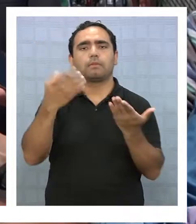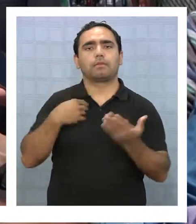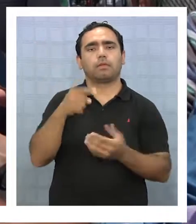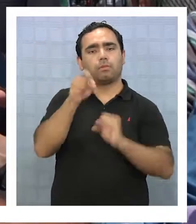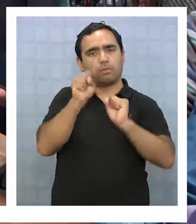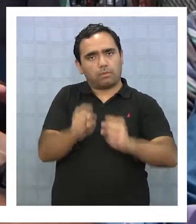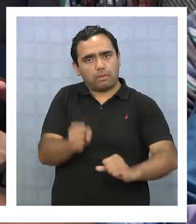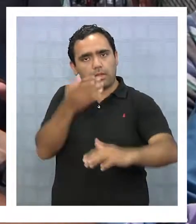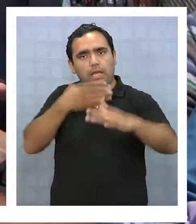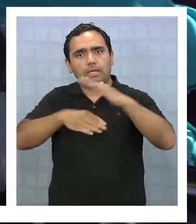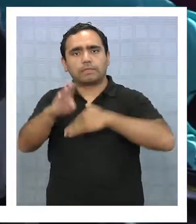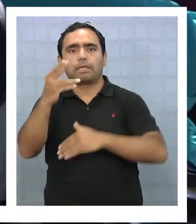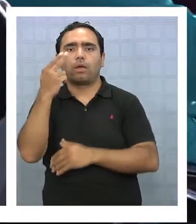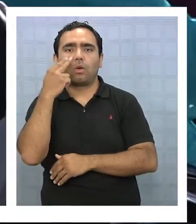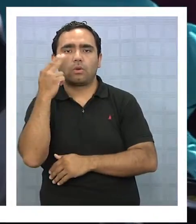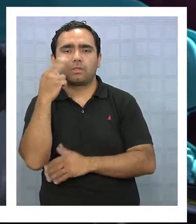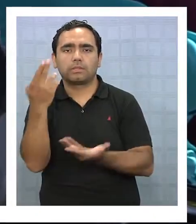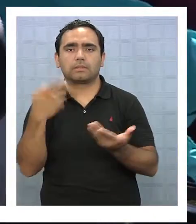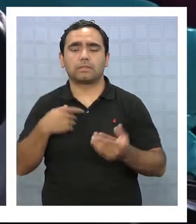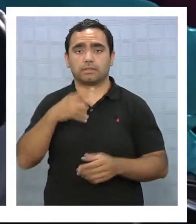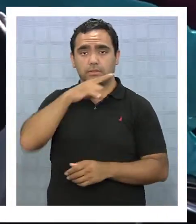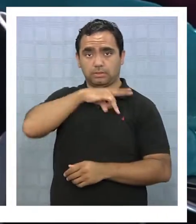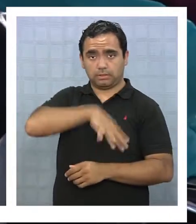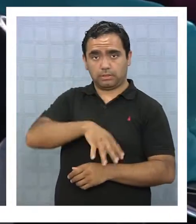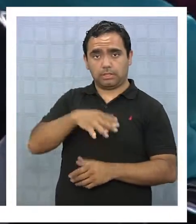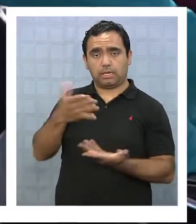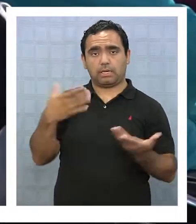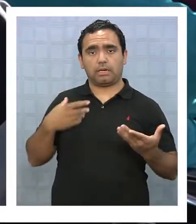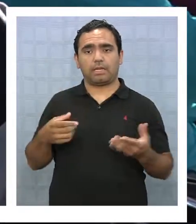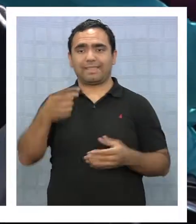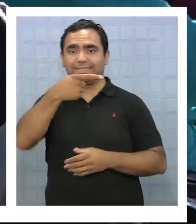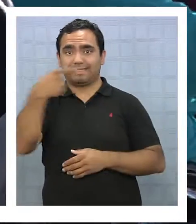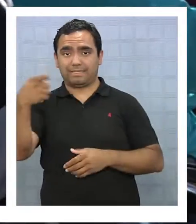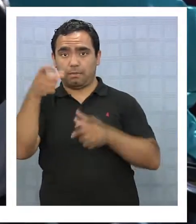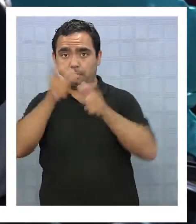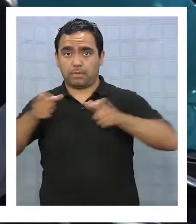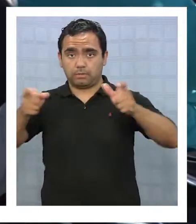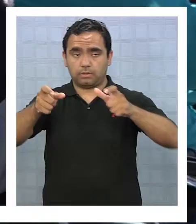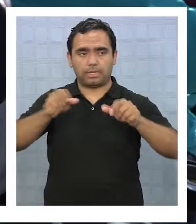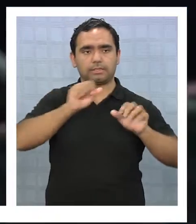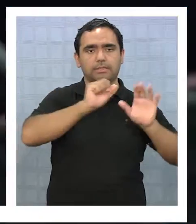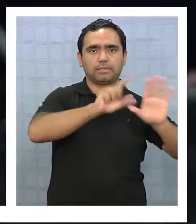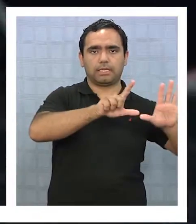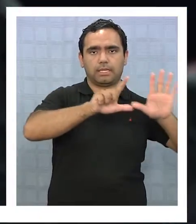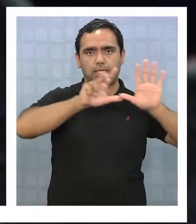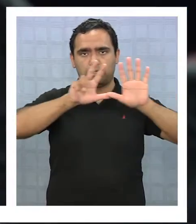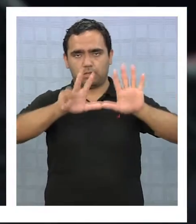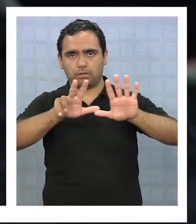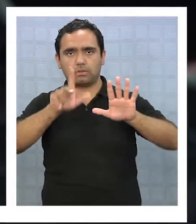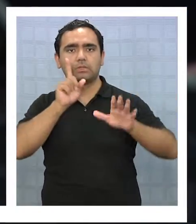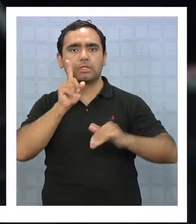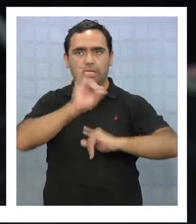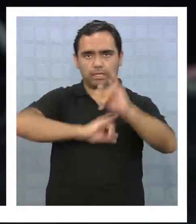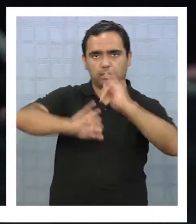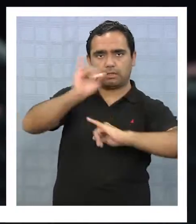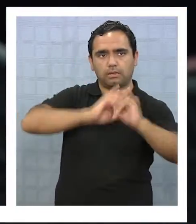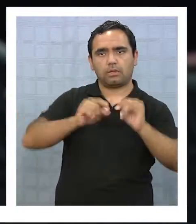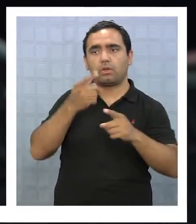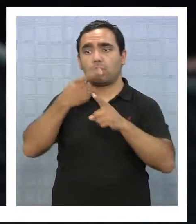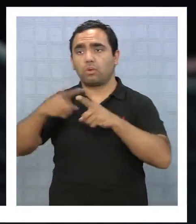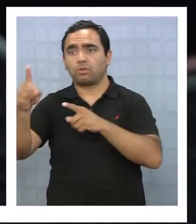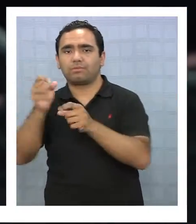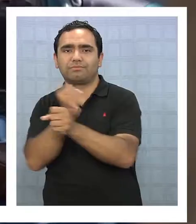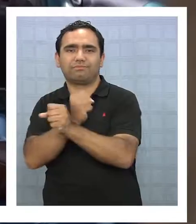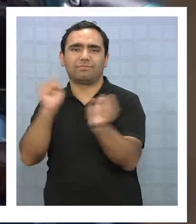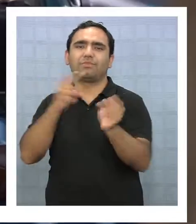acceder a mayor conocimiento. En Chile, 78 de cada 100 personas se conectan a internet inalámbrico y los restantes no pueden hacerlo por falta de